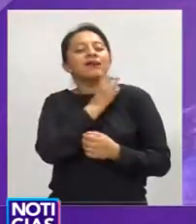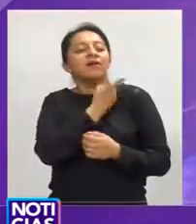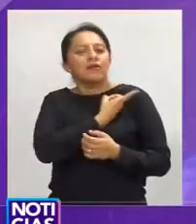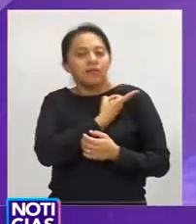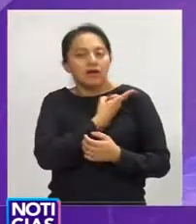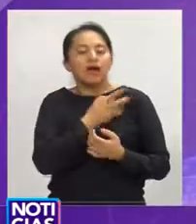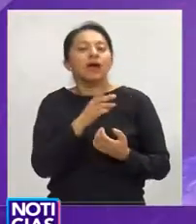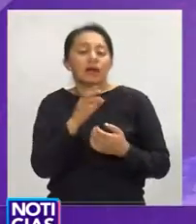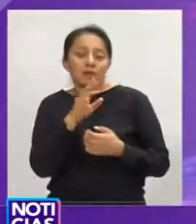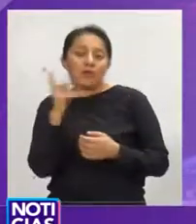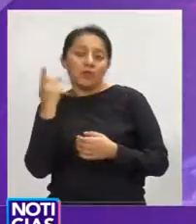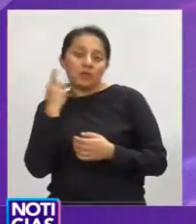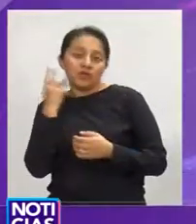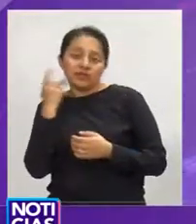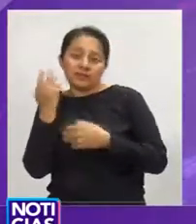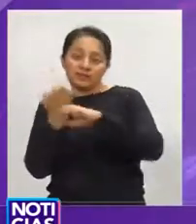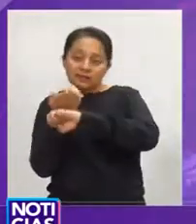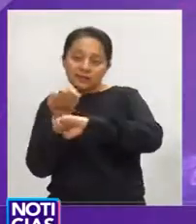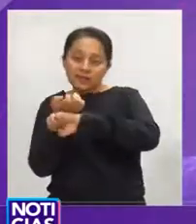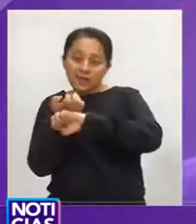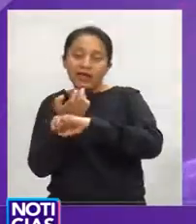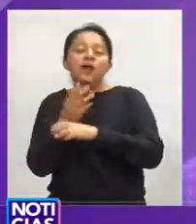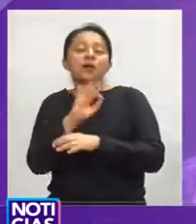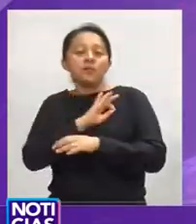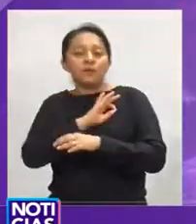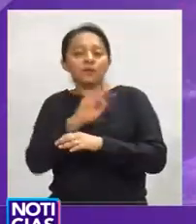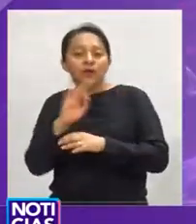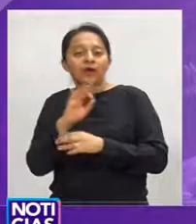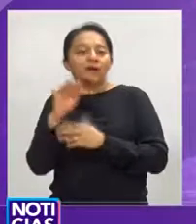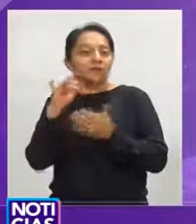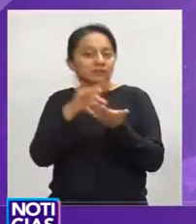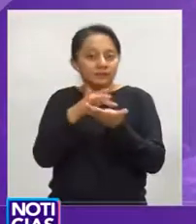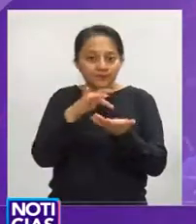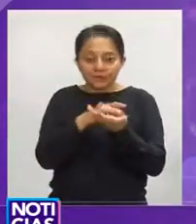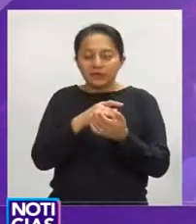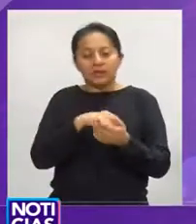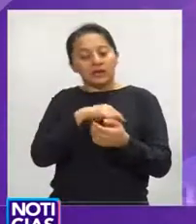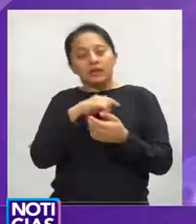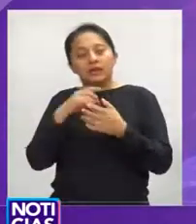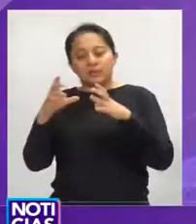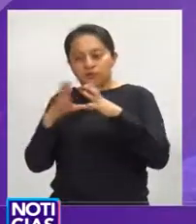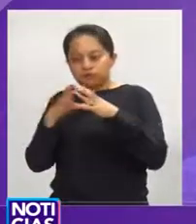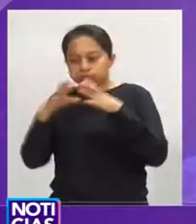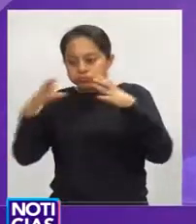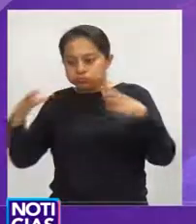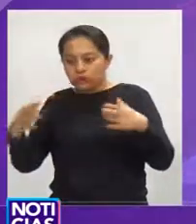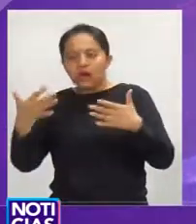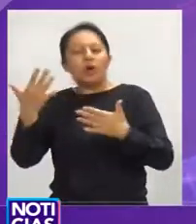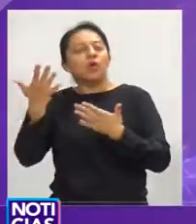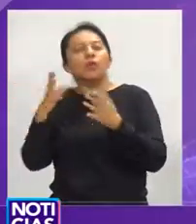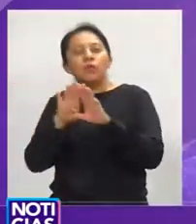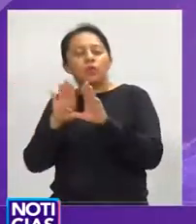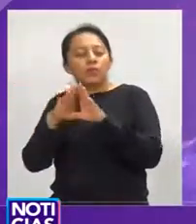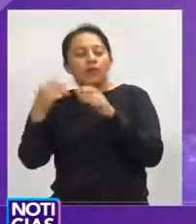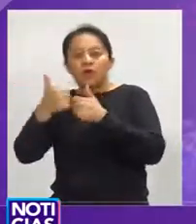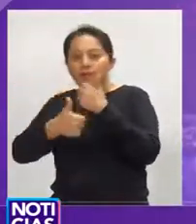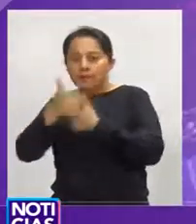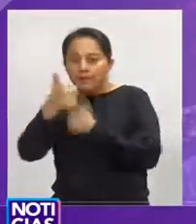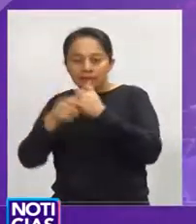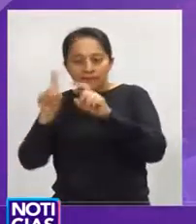así como una atribución amplia de competencias de las diferentes dependencias, la